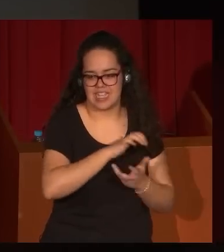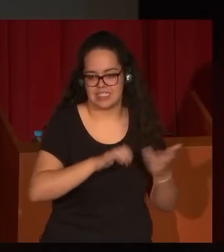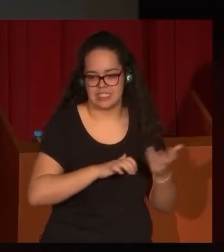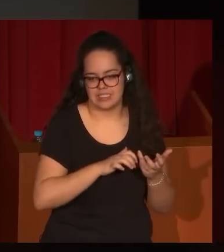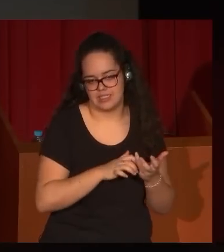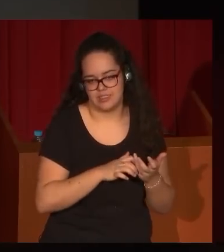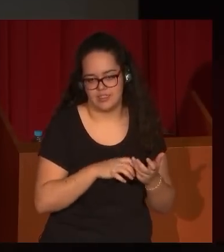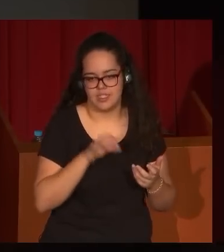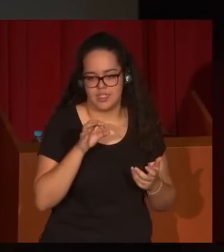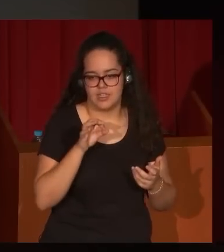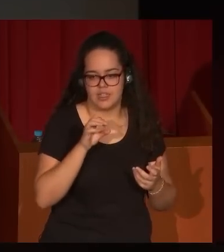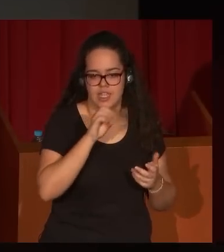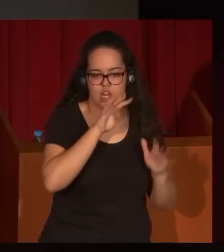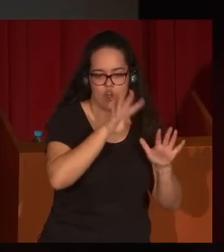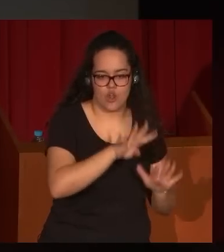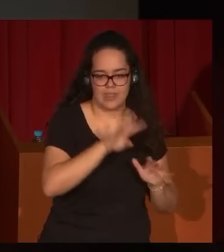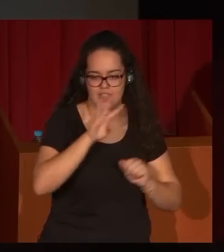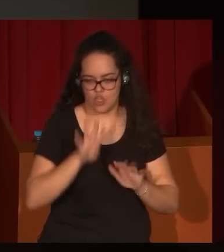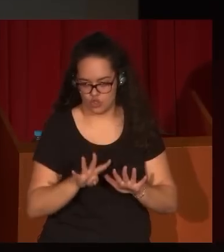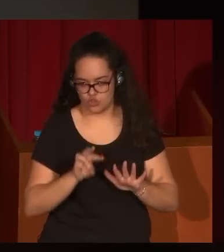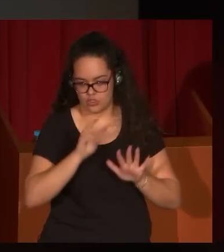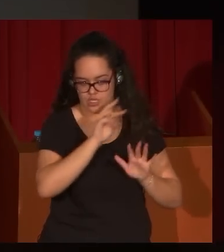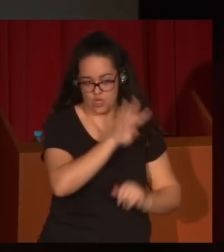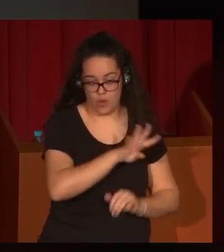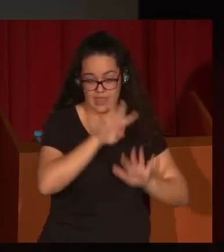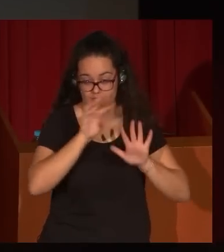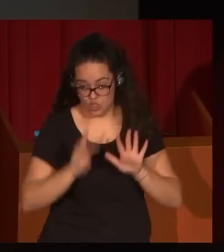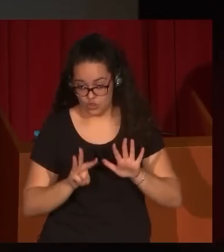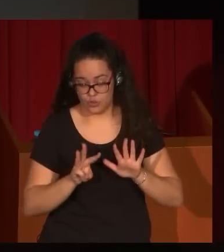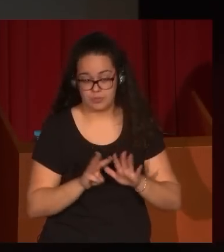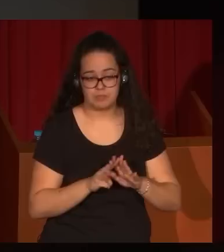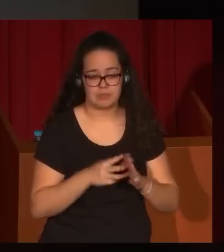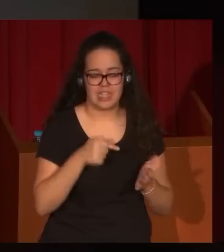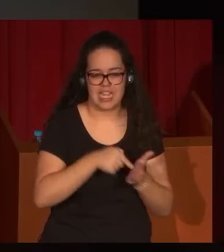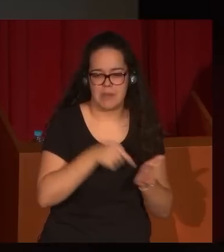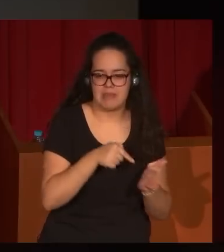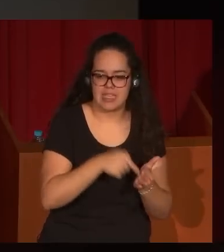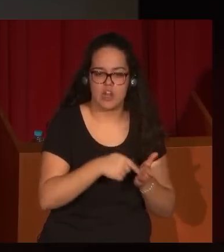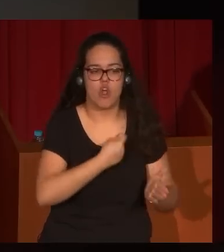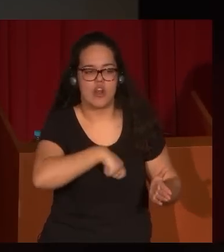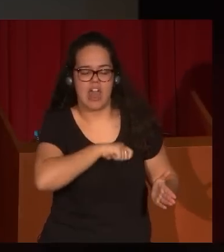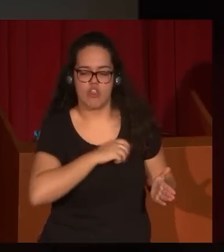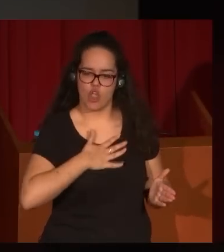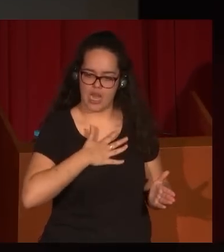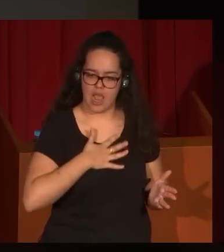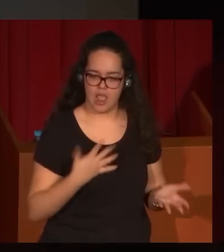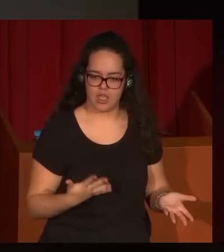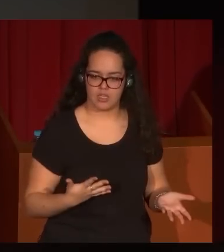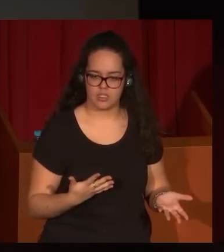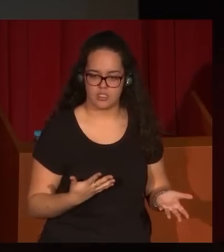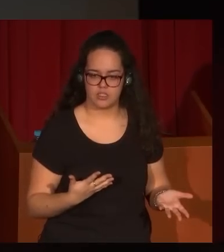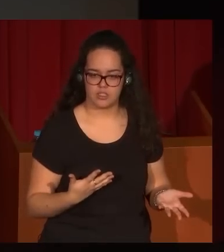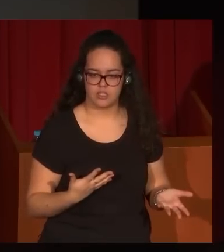hay una necesidad política, social, ideológica, de reivindicar lo nacional, los